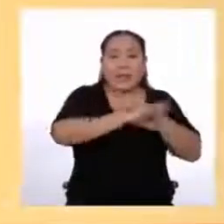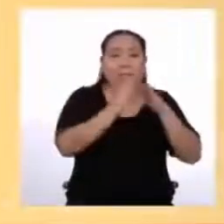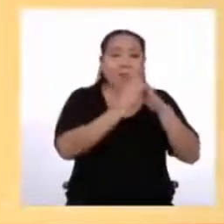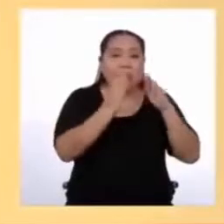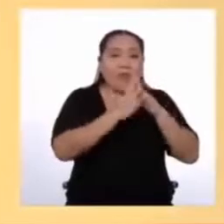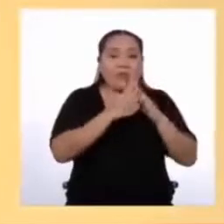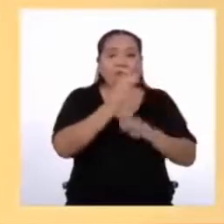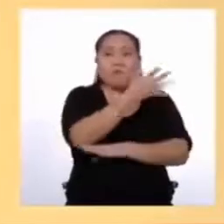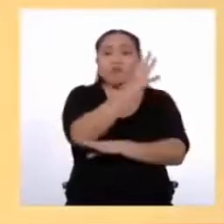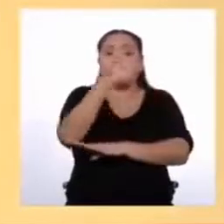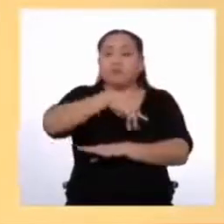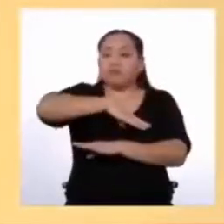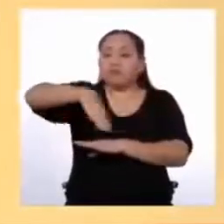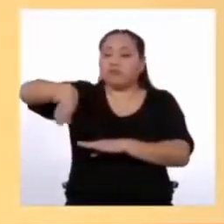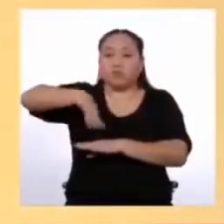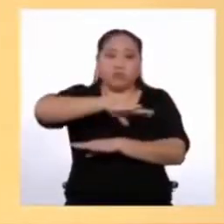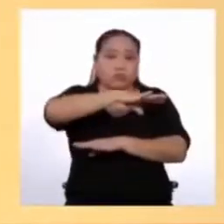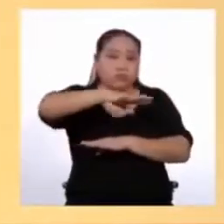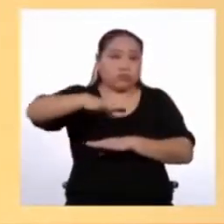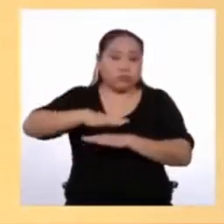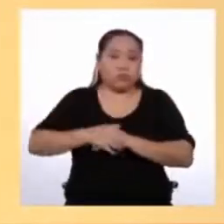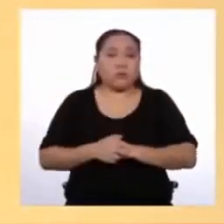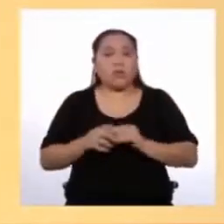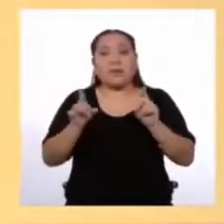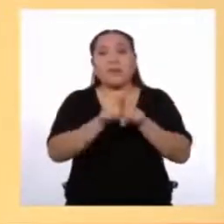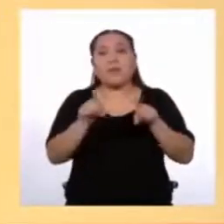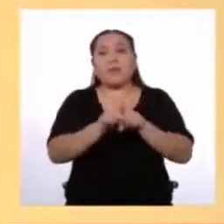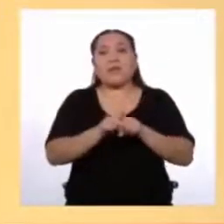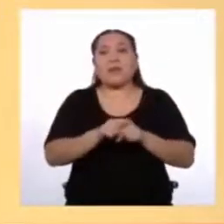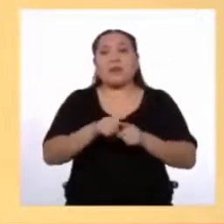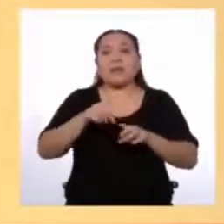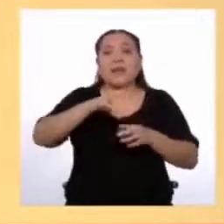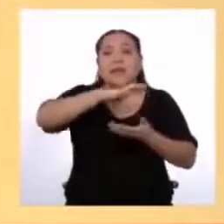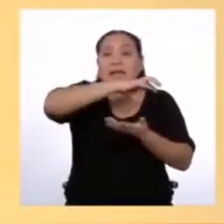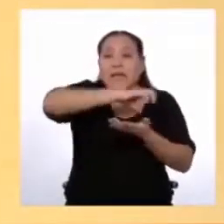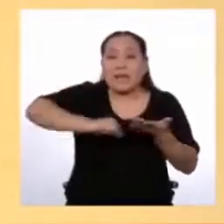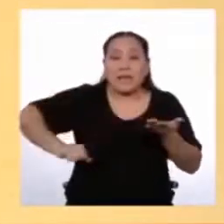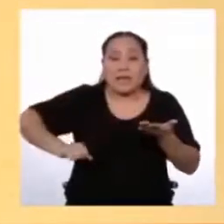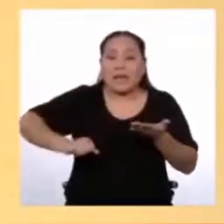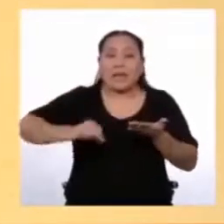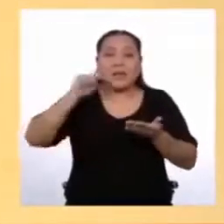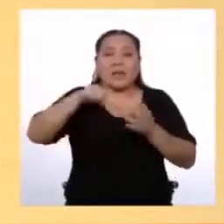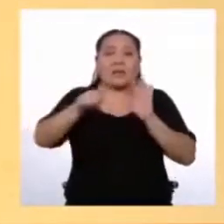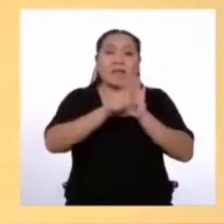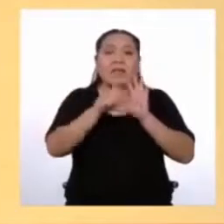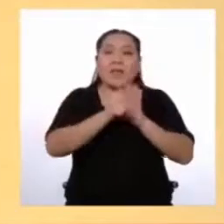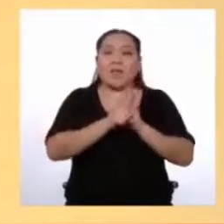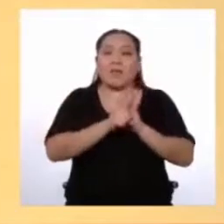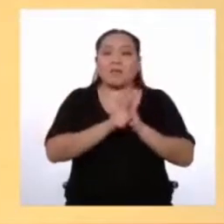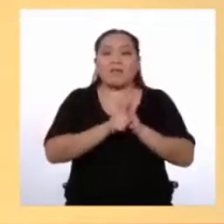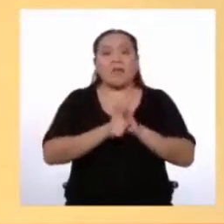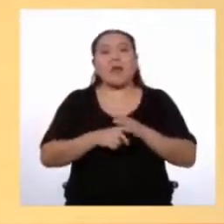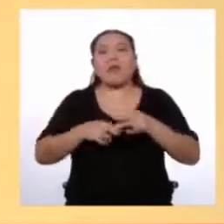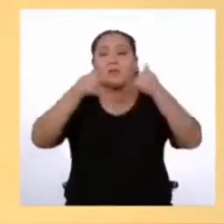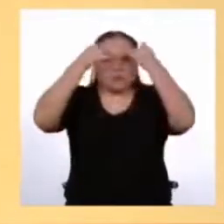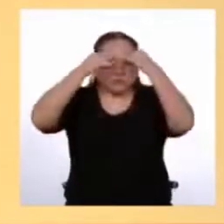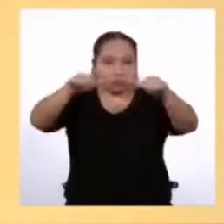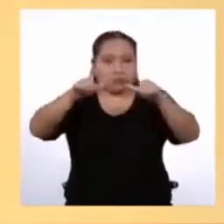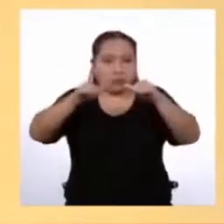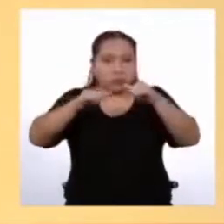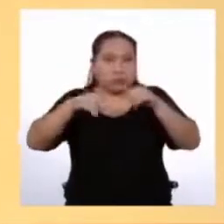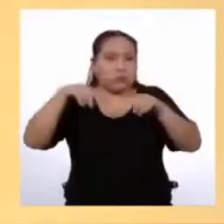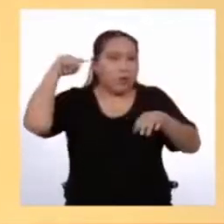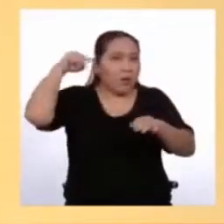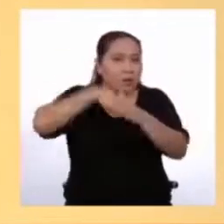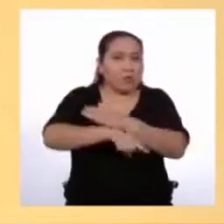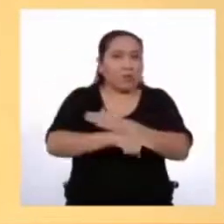Asimismo, ordenan que se exceptúen de la presente ley Las corridas de toros, peleas de toros, peleas de gallos